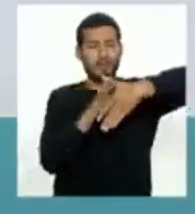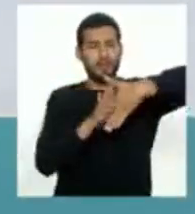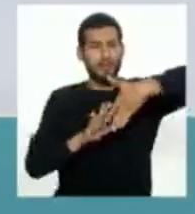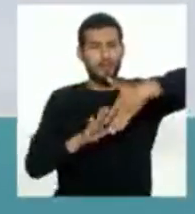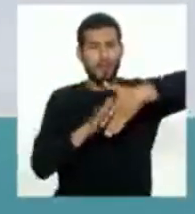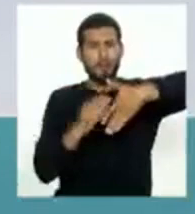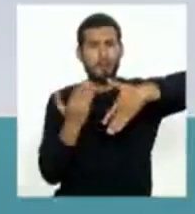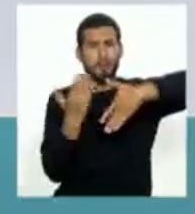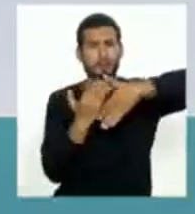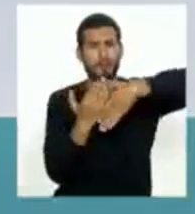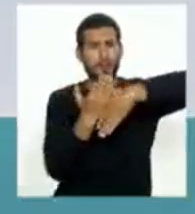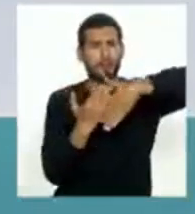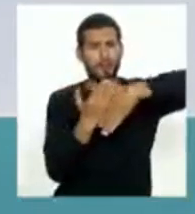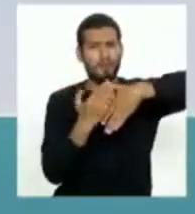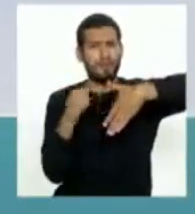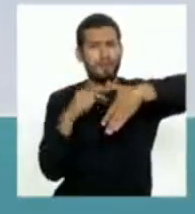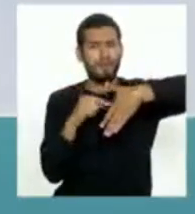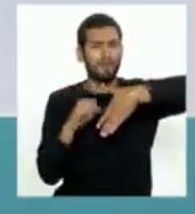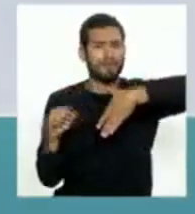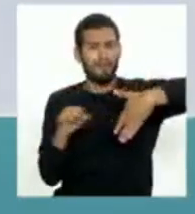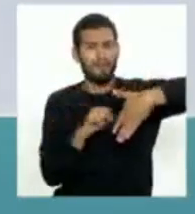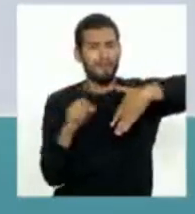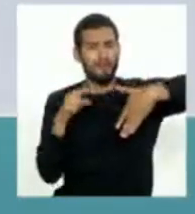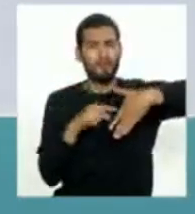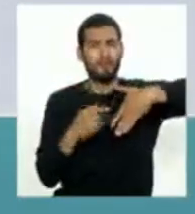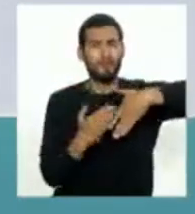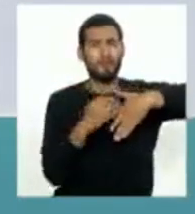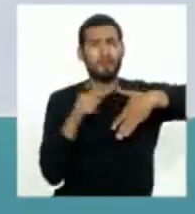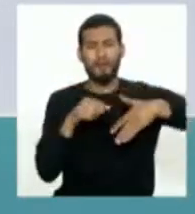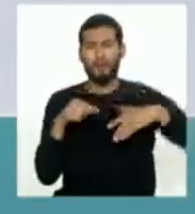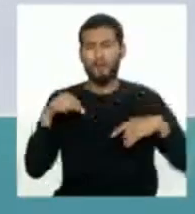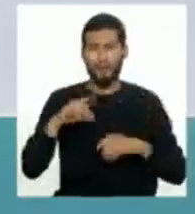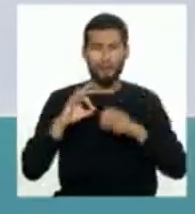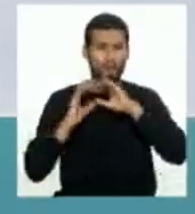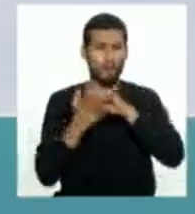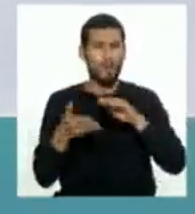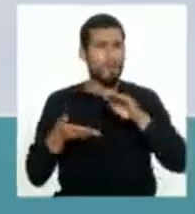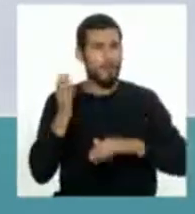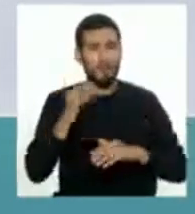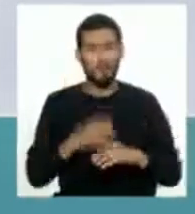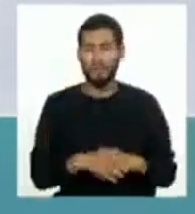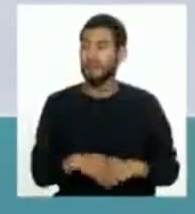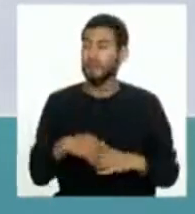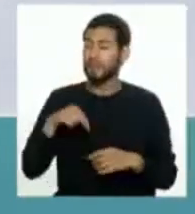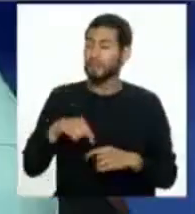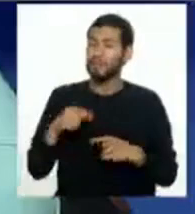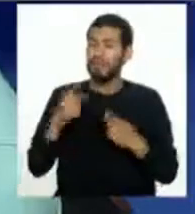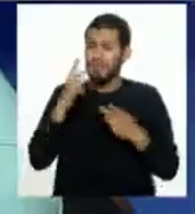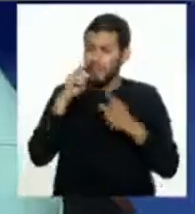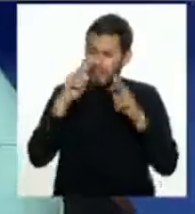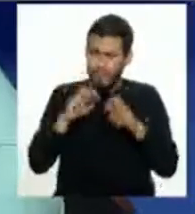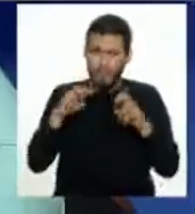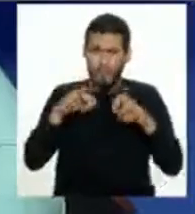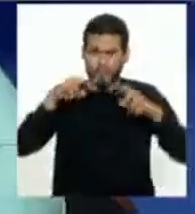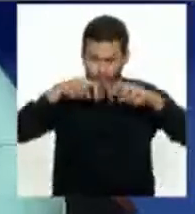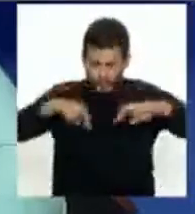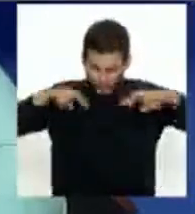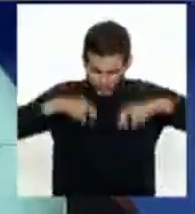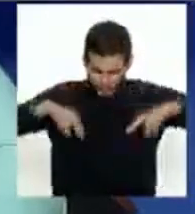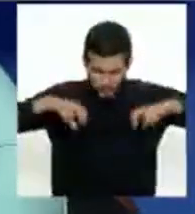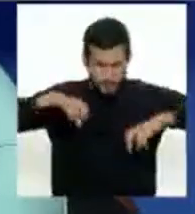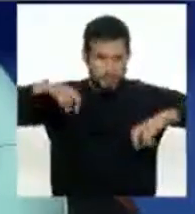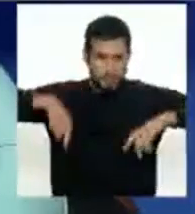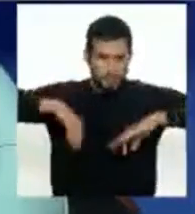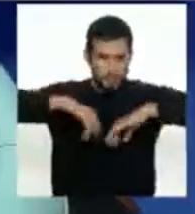la zona sísmica con mayor demanda a nivel mundial. ¿Por qué? ¿Qué pasa? Si nosotros vamos abriendo, abriendo, abriendo las capas, las capas, las